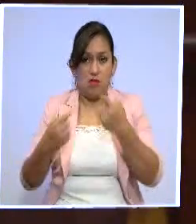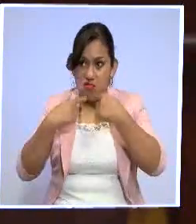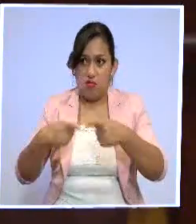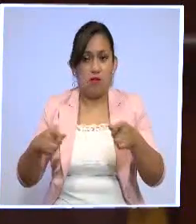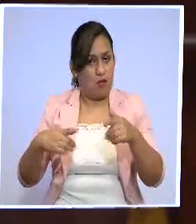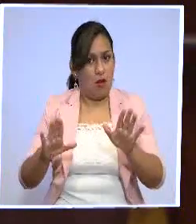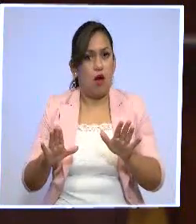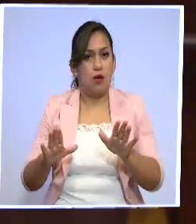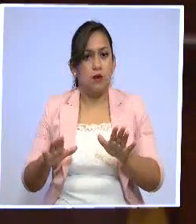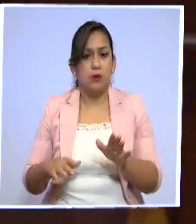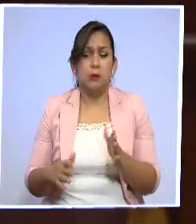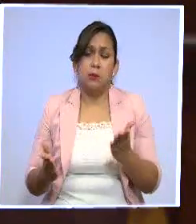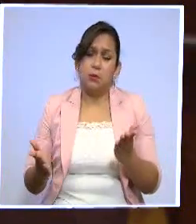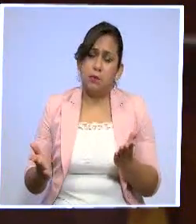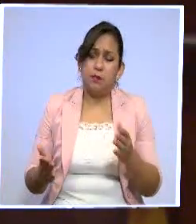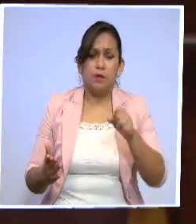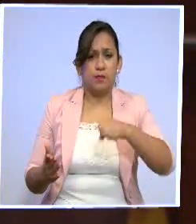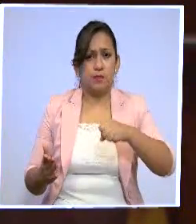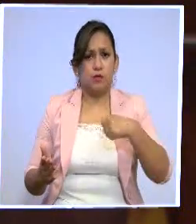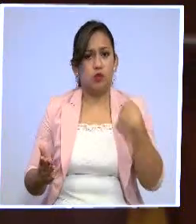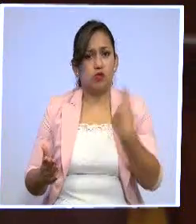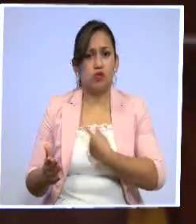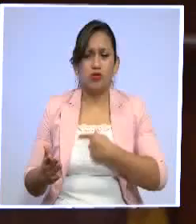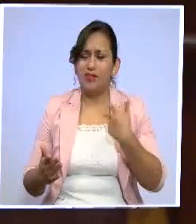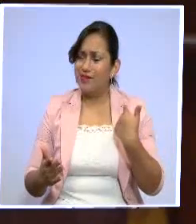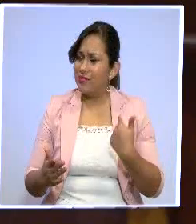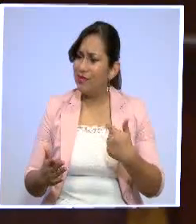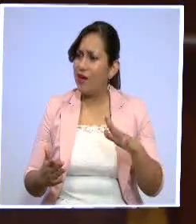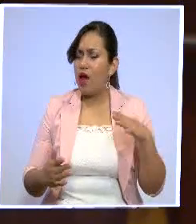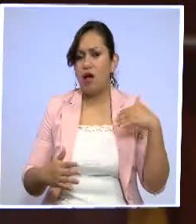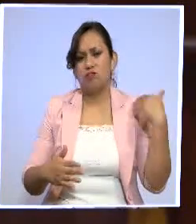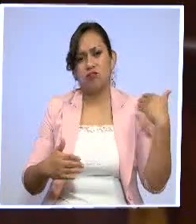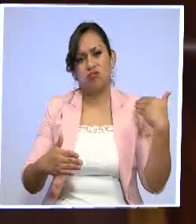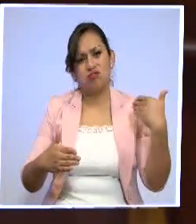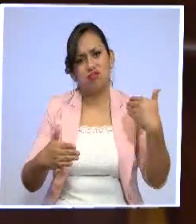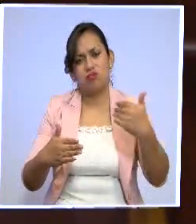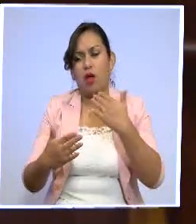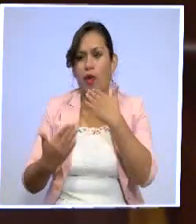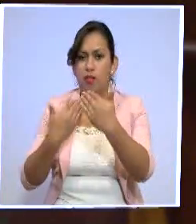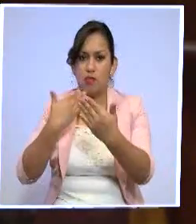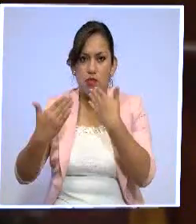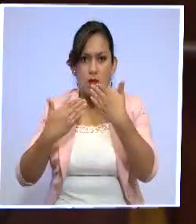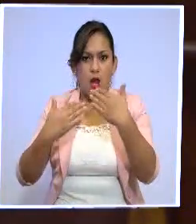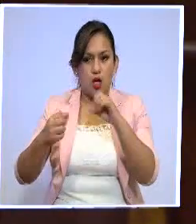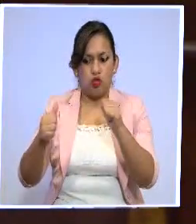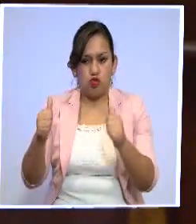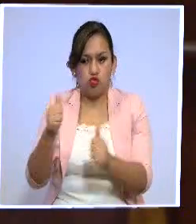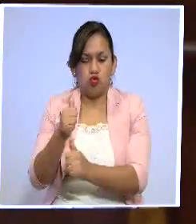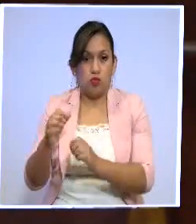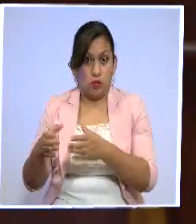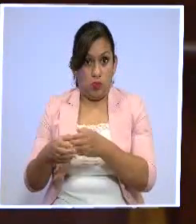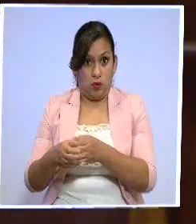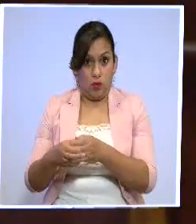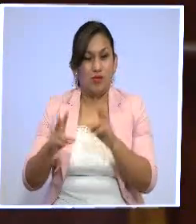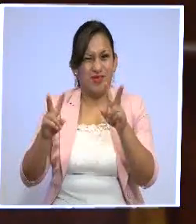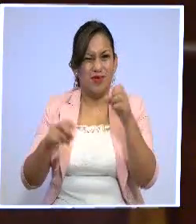nosotros hemos venido dialogando con la subcomisión, en este caso de la Comisión de Derechos de los Trabajadores.